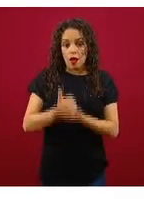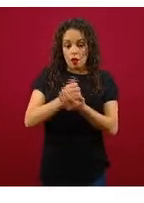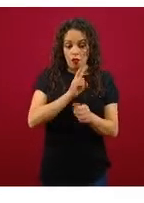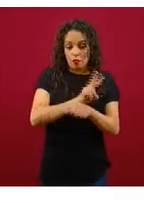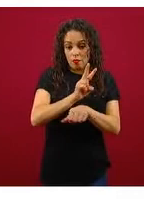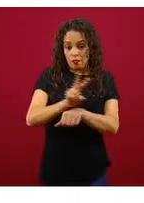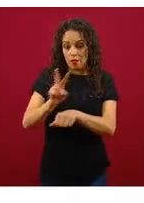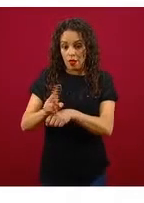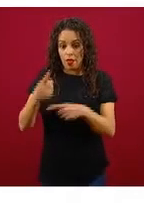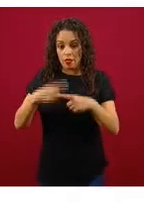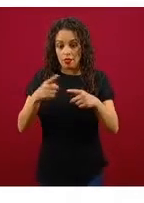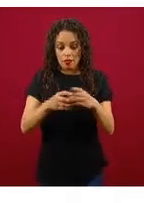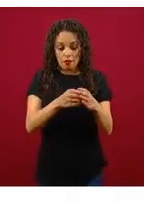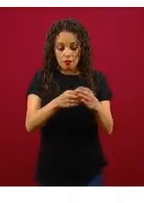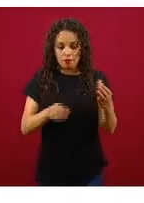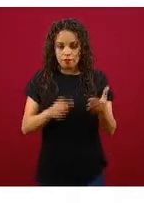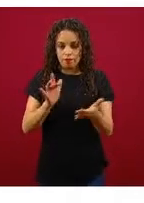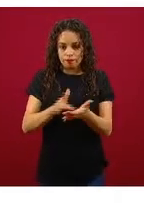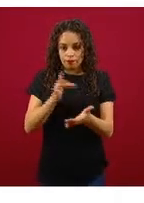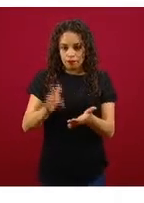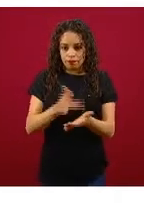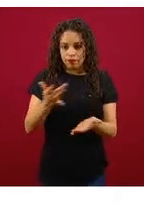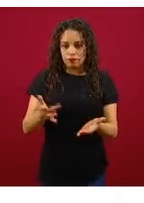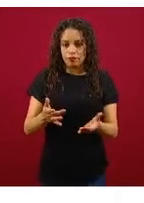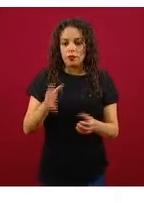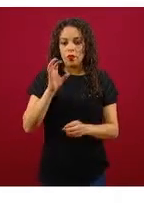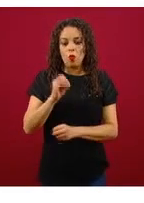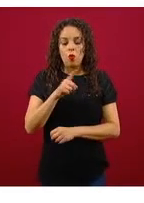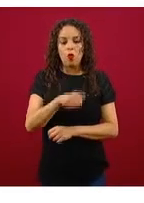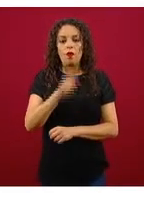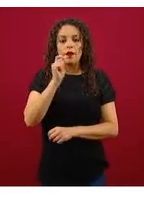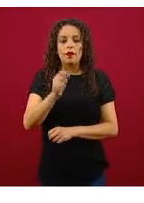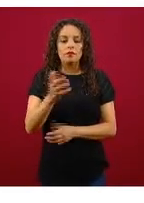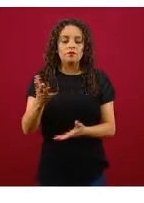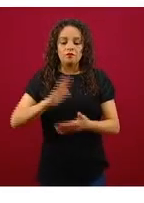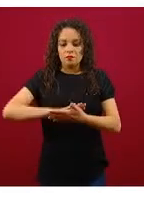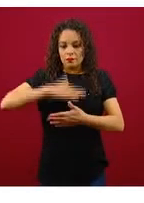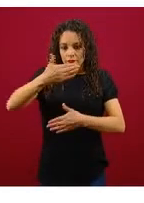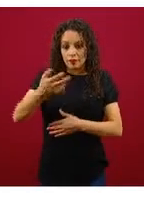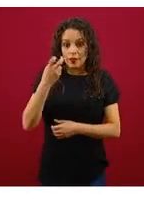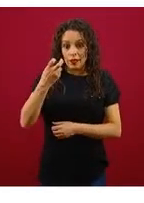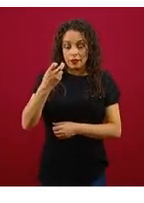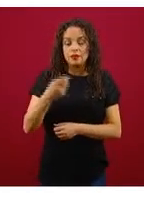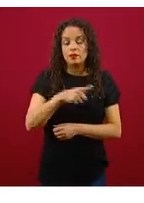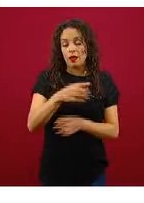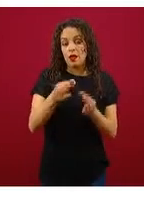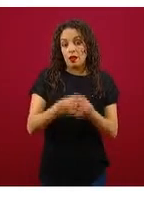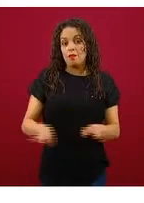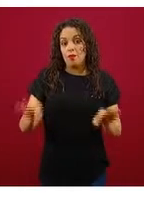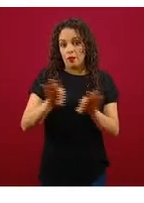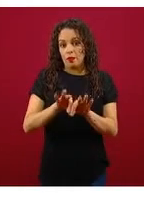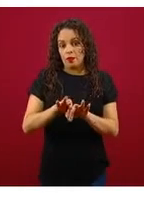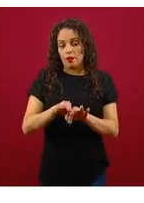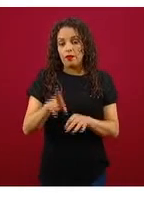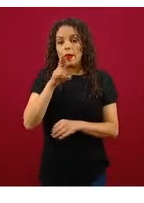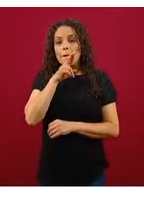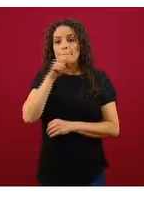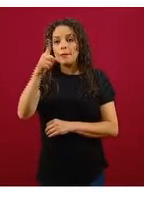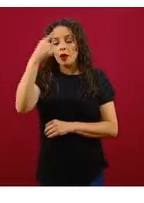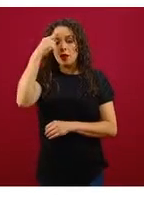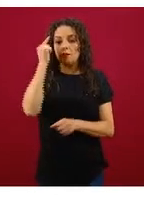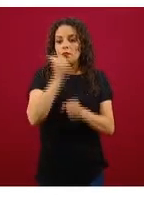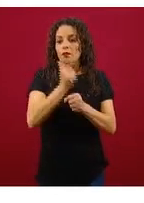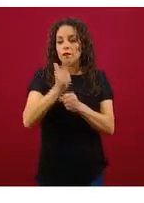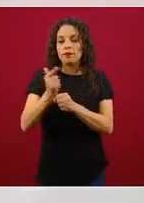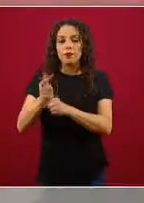dispositivos electrónicos, pero también la búsqueda en campo es importante. Vamos a mejorar la identificación por medio de incrementar